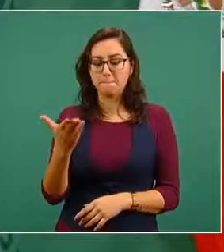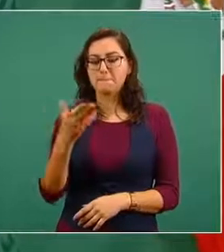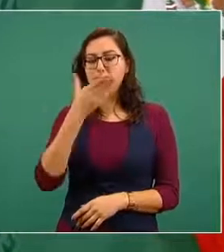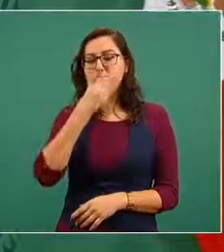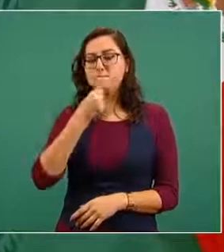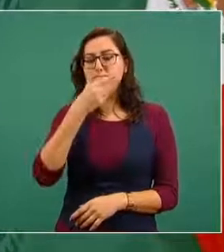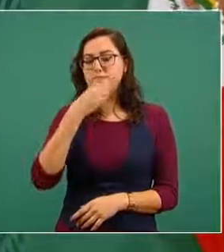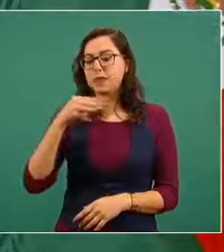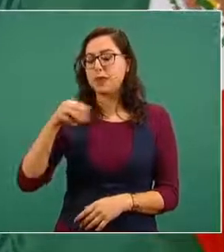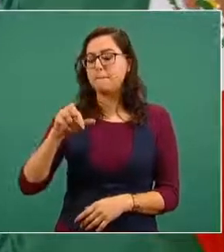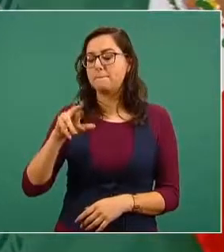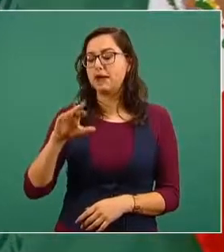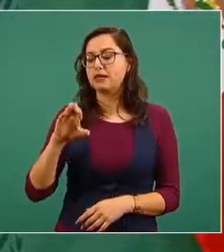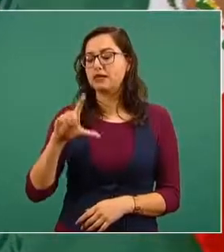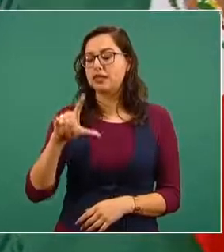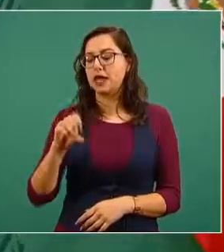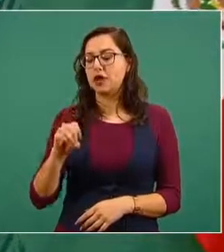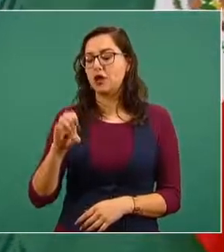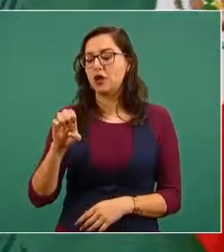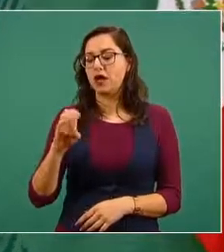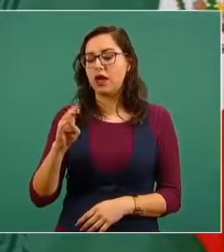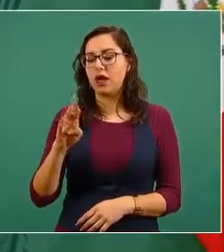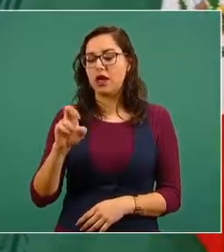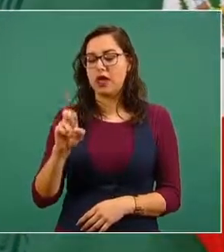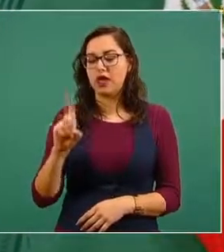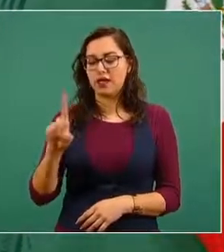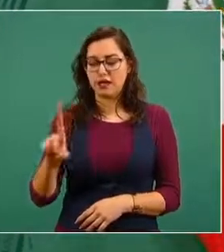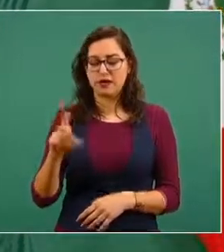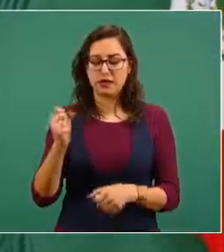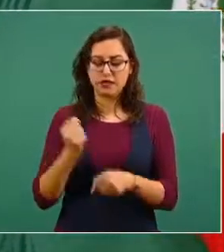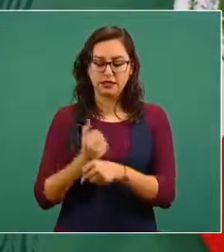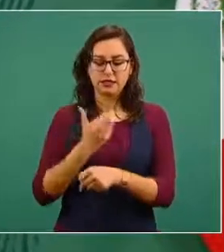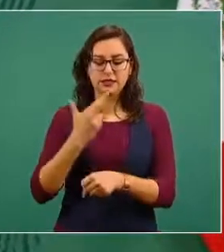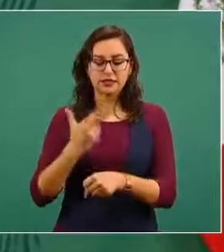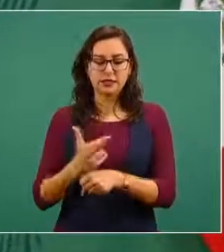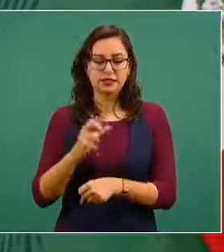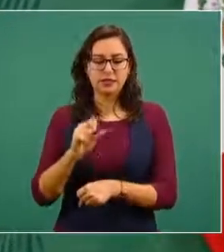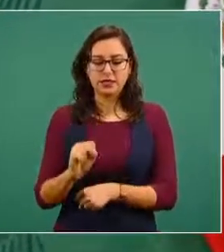Relaciones Exteriores, que haga la relatoría